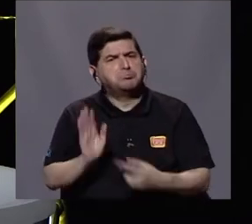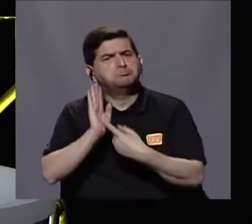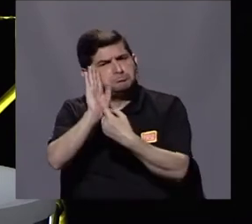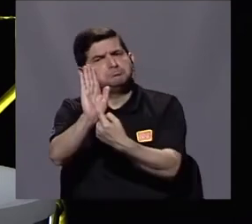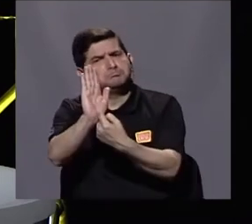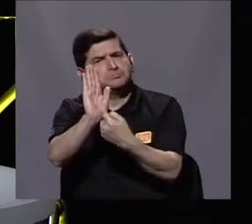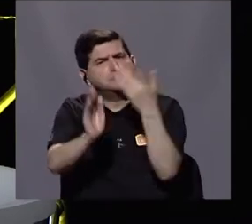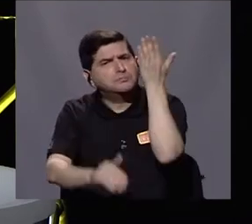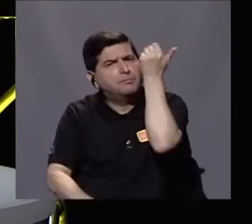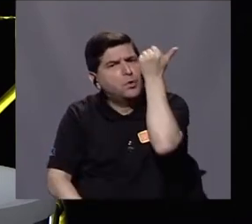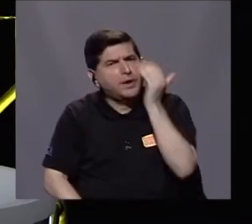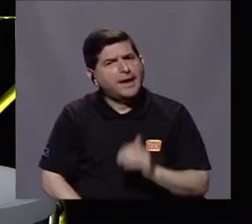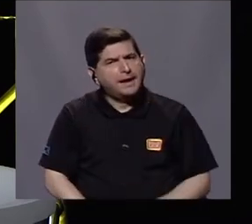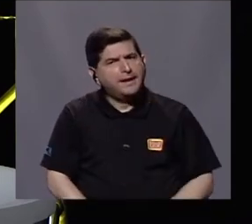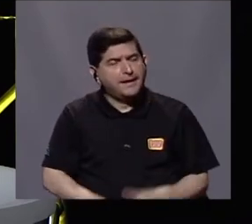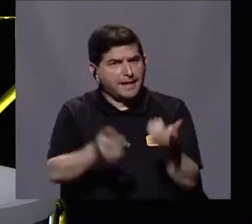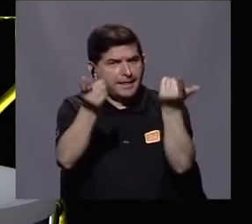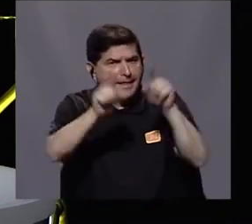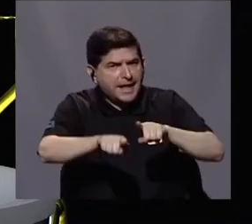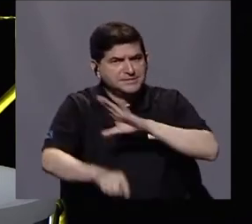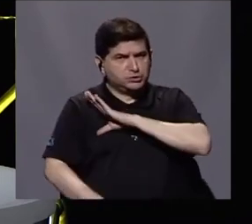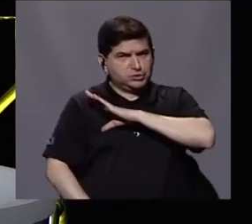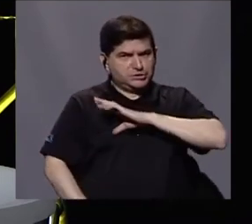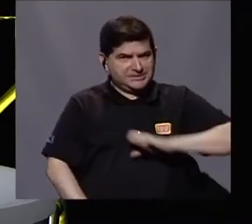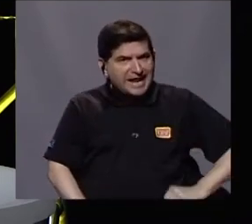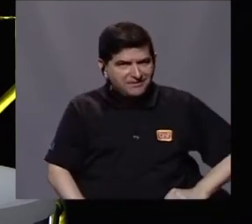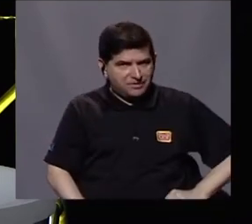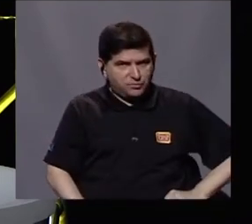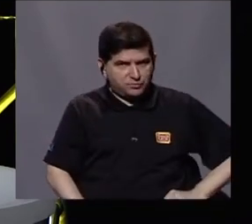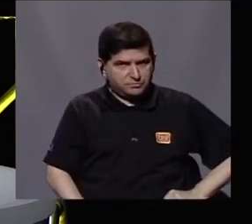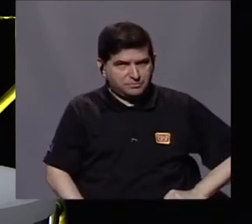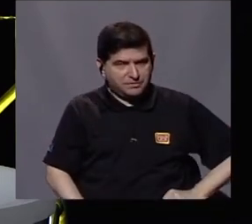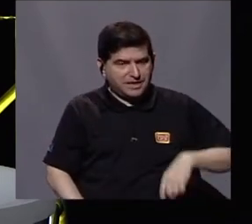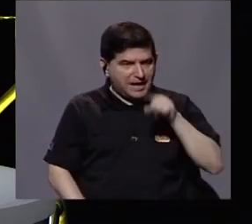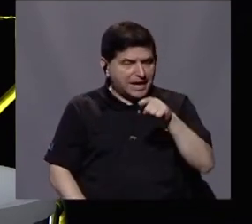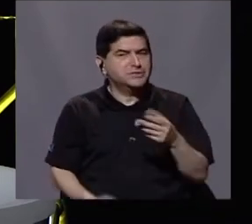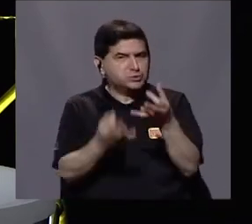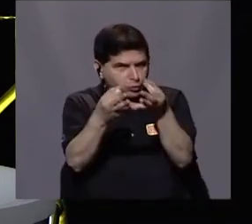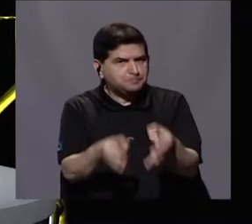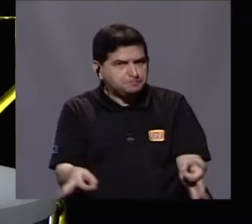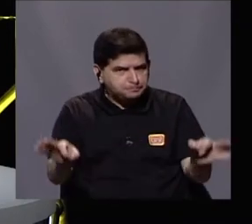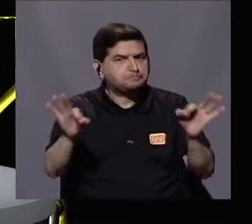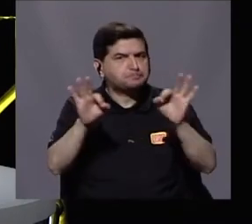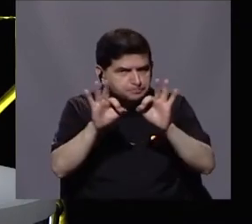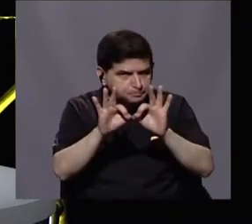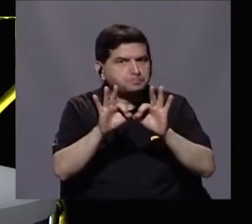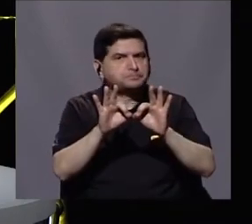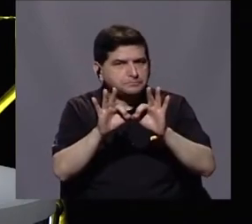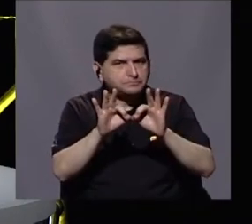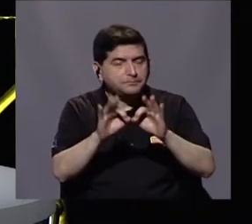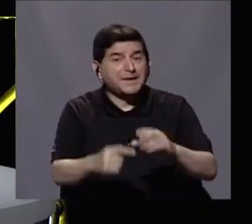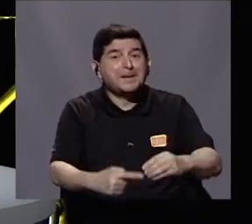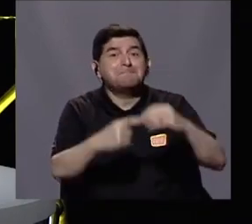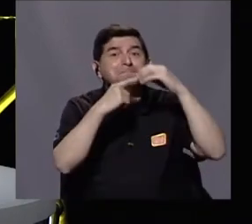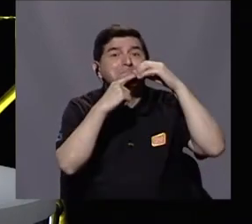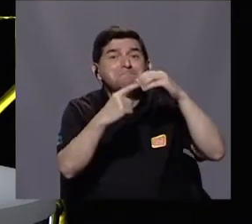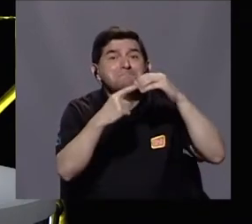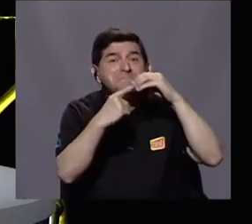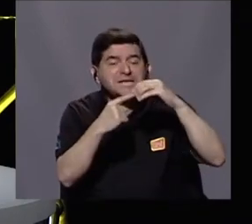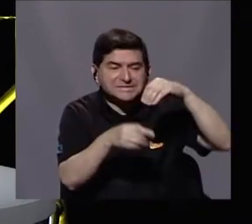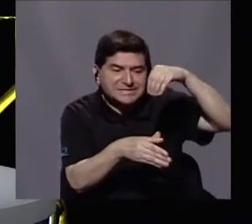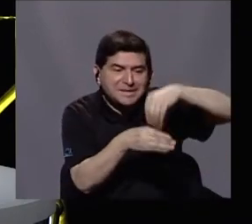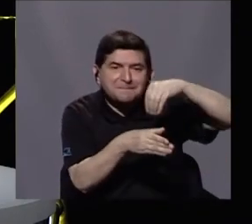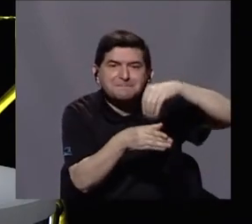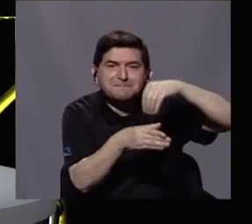porque en el caso del Salvador, esto es algo muy importante, la principal fuente de